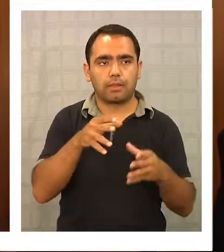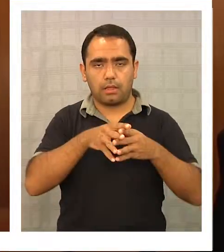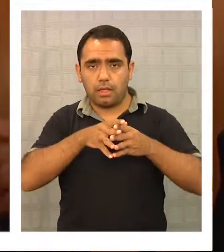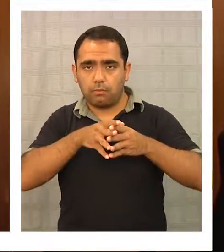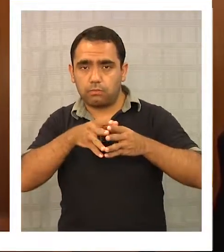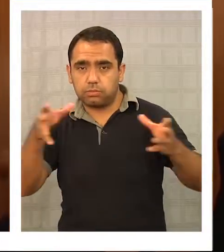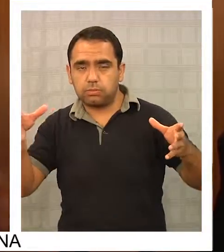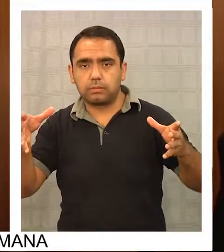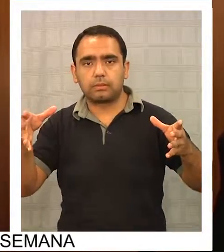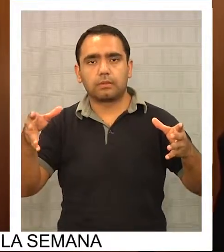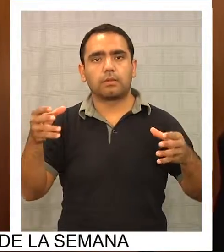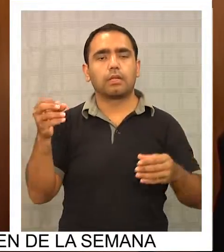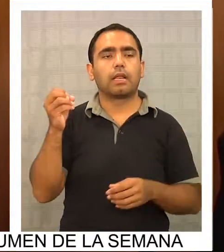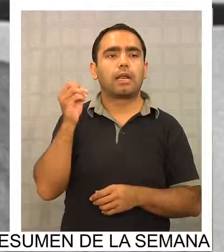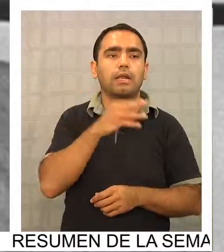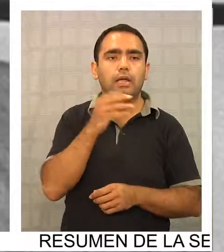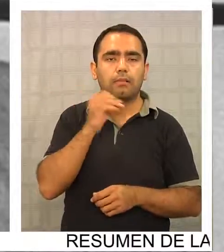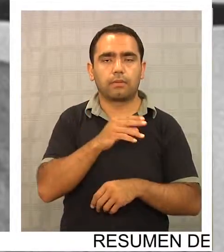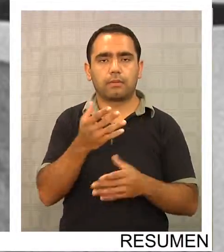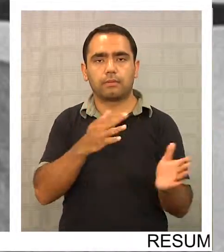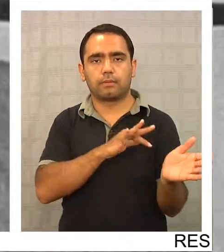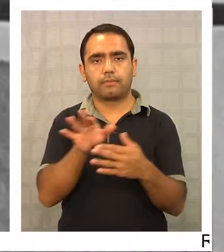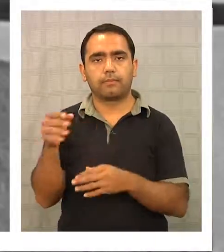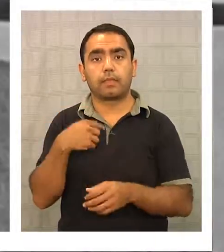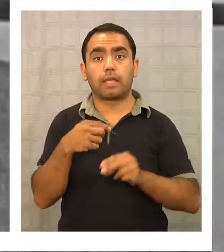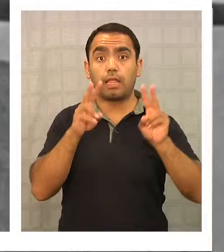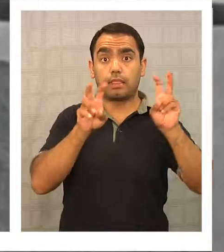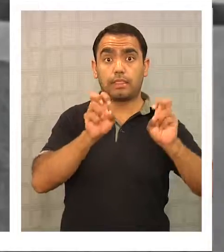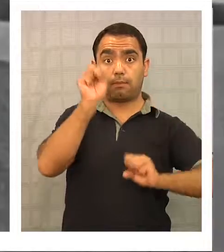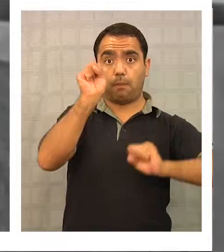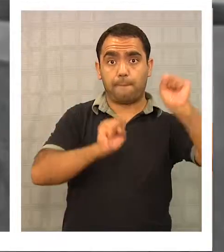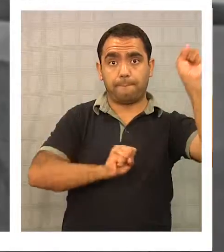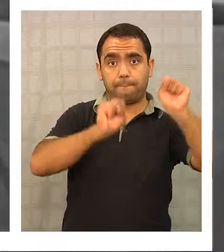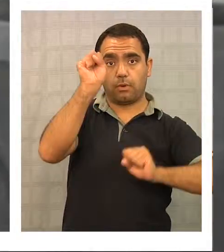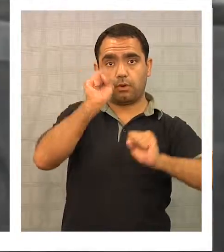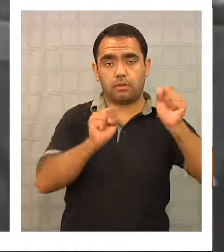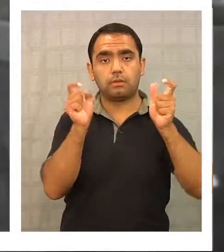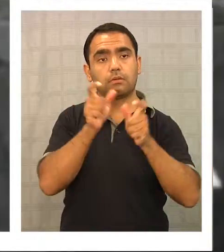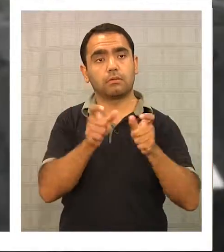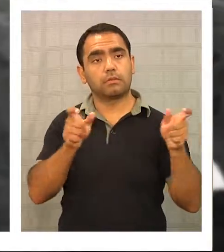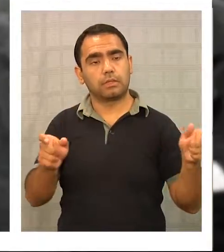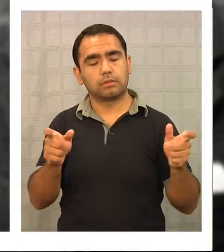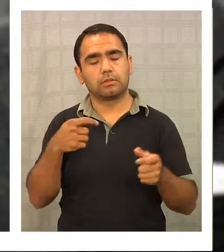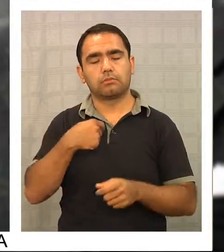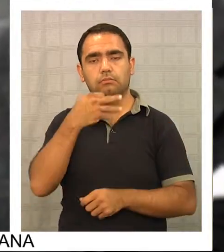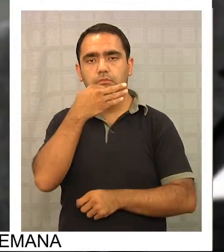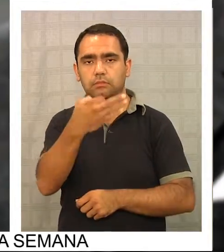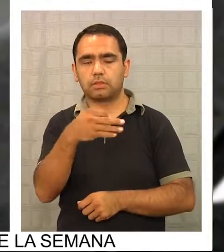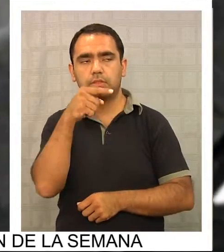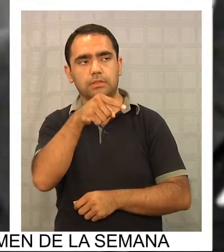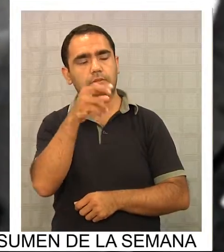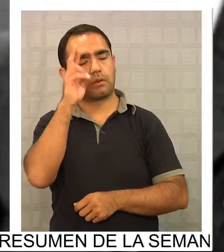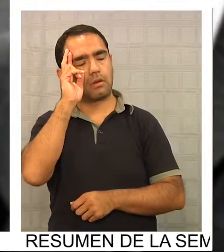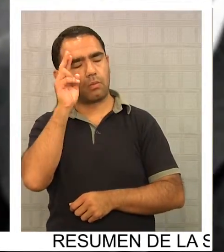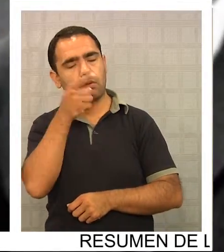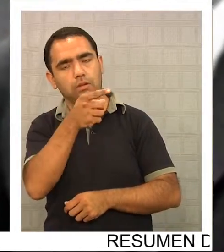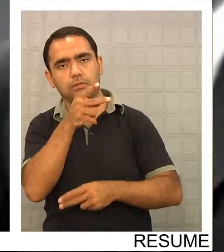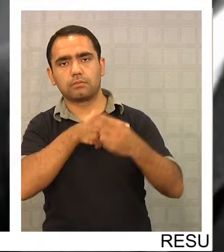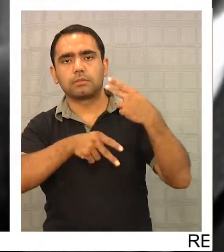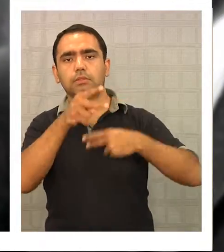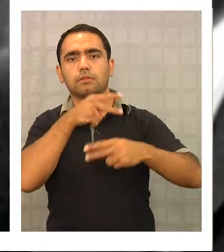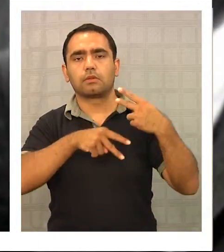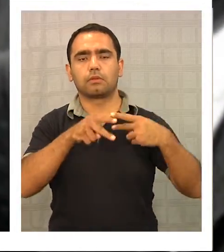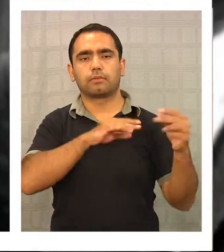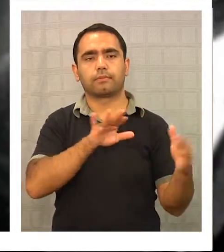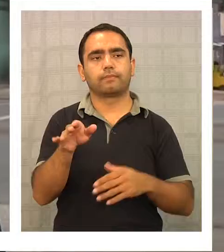enormemente, muy rápido. En el ámbito político, militantes sostienen que su legado crecerá con la historia. También